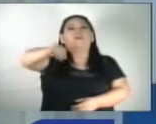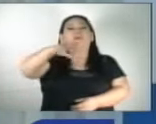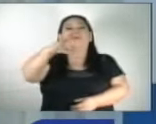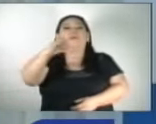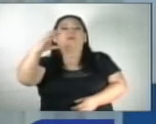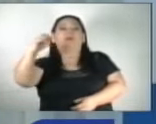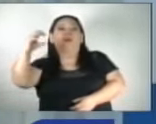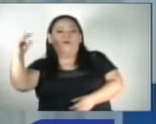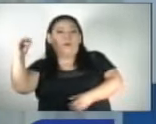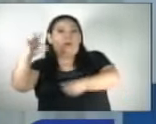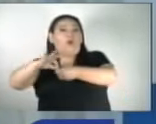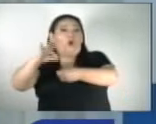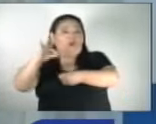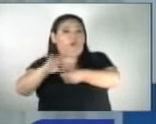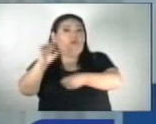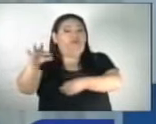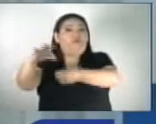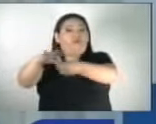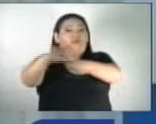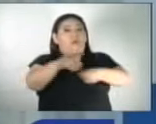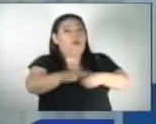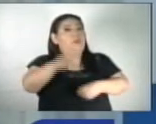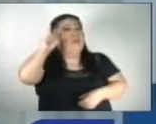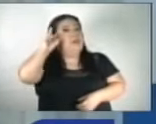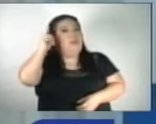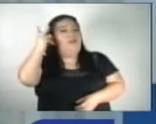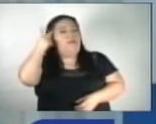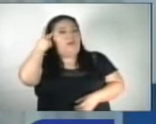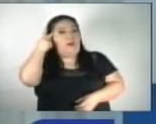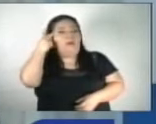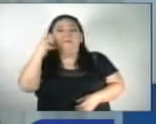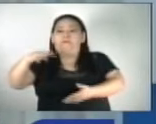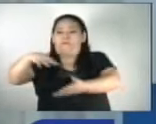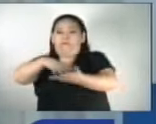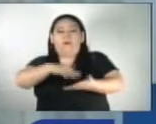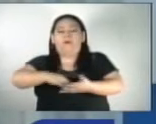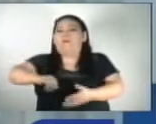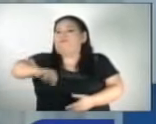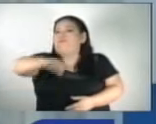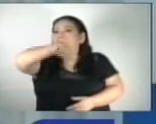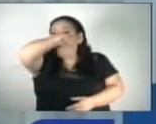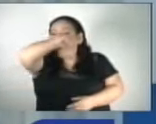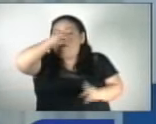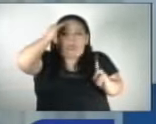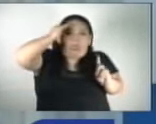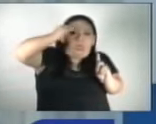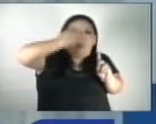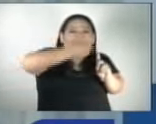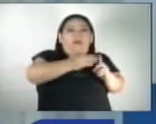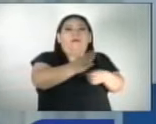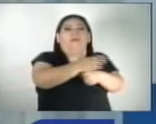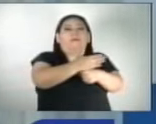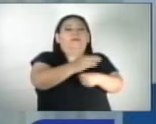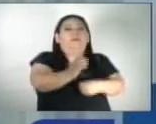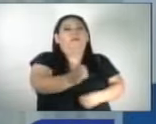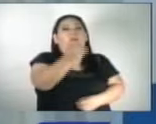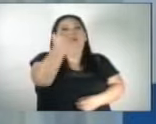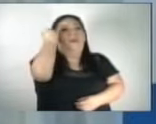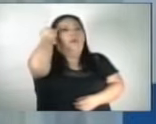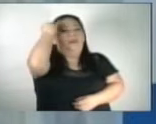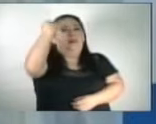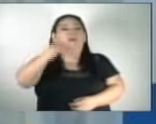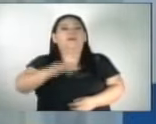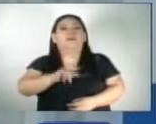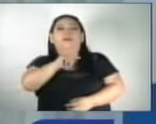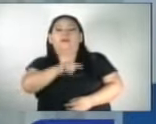millones y medio de votos en las urnas, es decir, la preferencia de los salvadoreños central en el partido Nuevas Ideas.